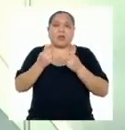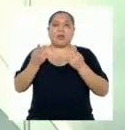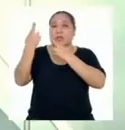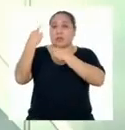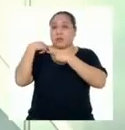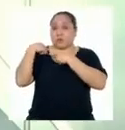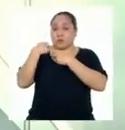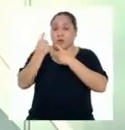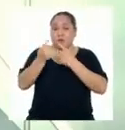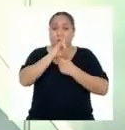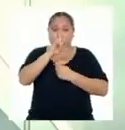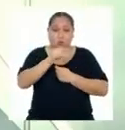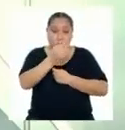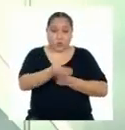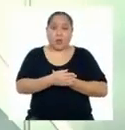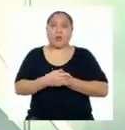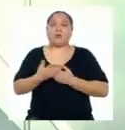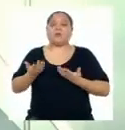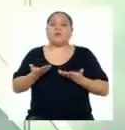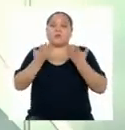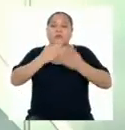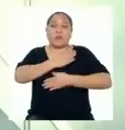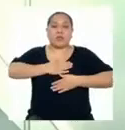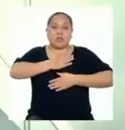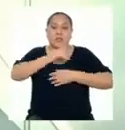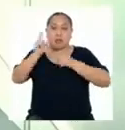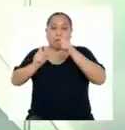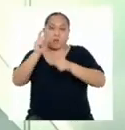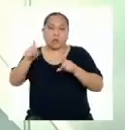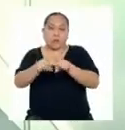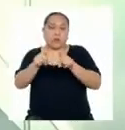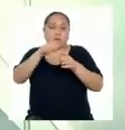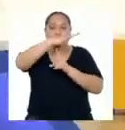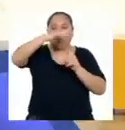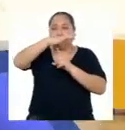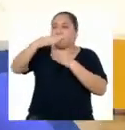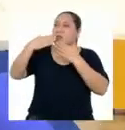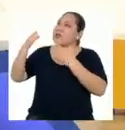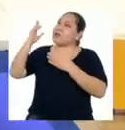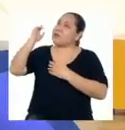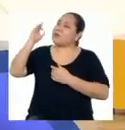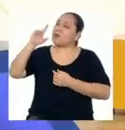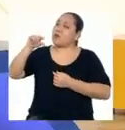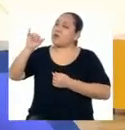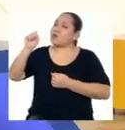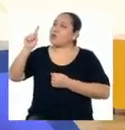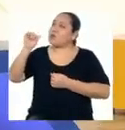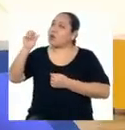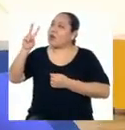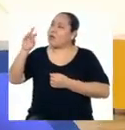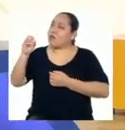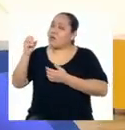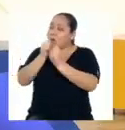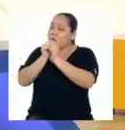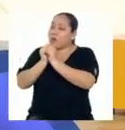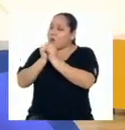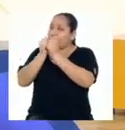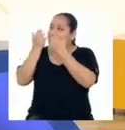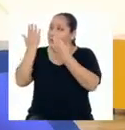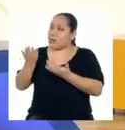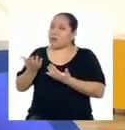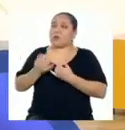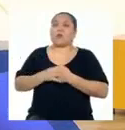sostenible, generando el bienestar de las personas y su ambiente. Gracias, profesor Gustavo, por acompañarnos el día de hoy.